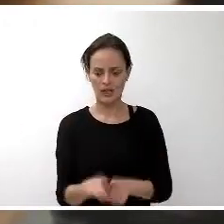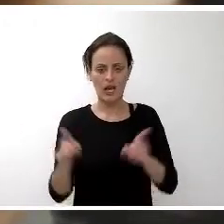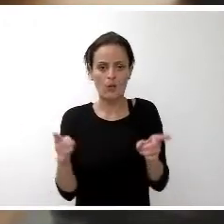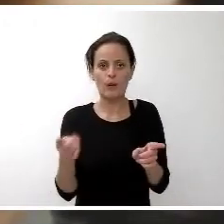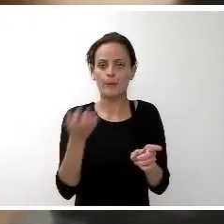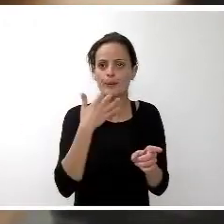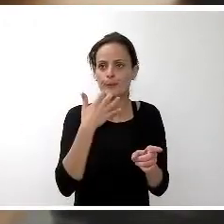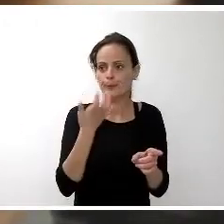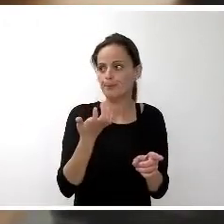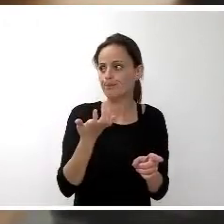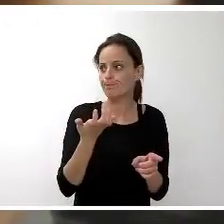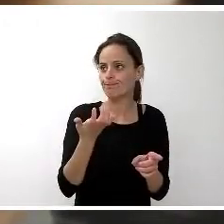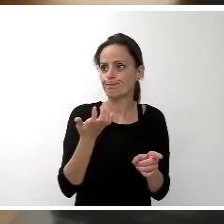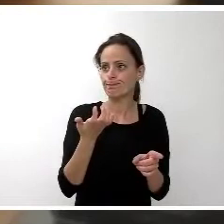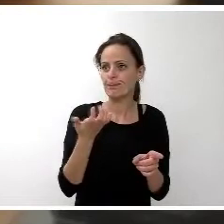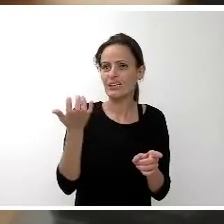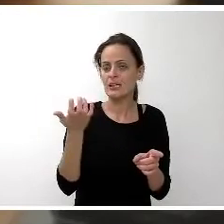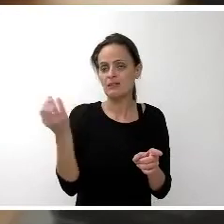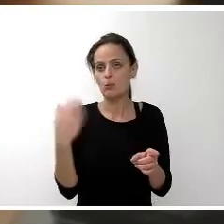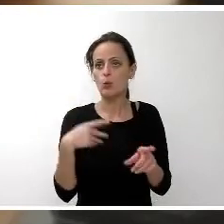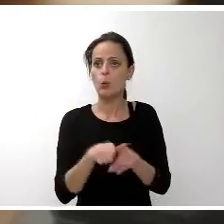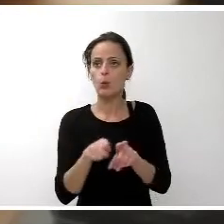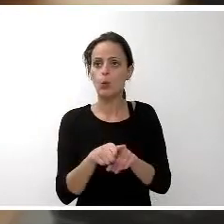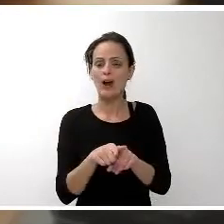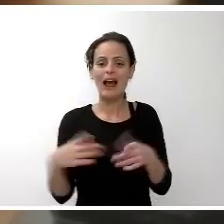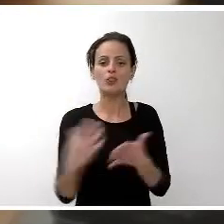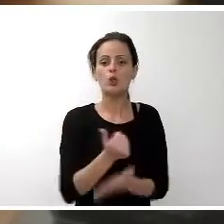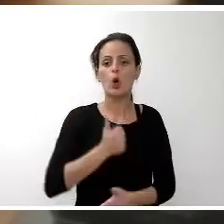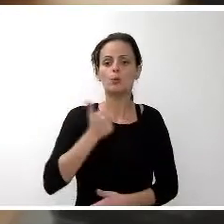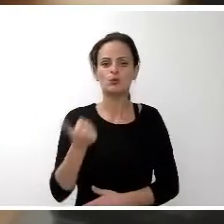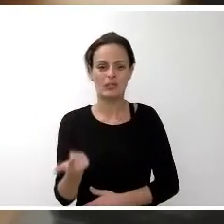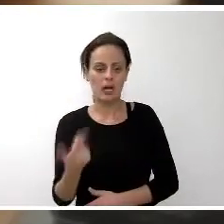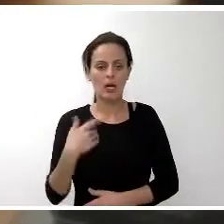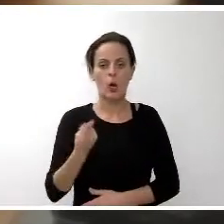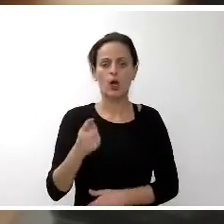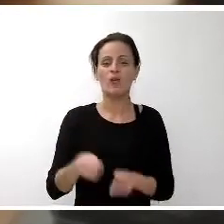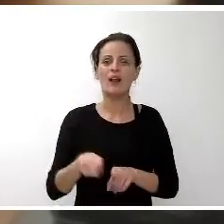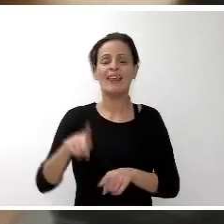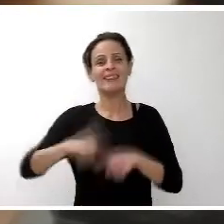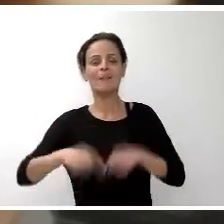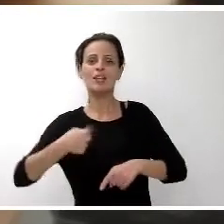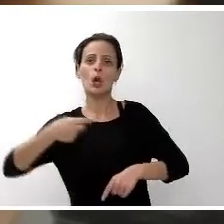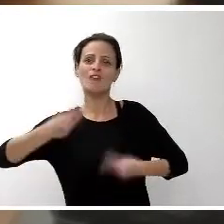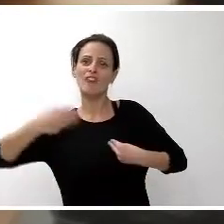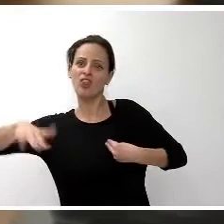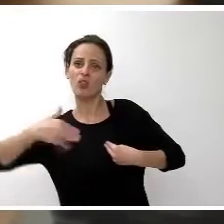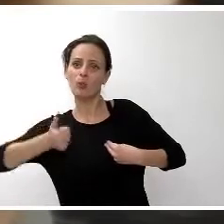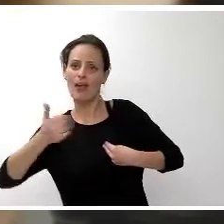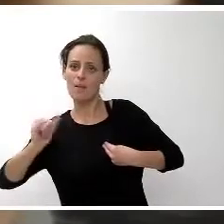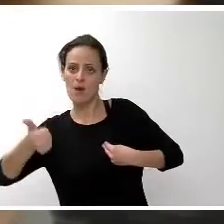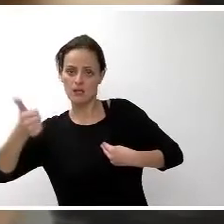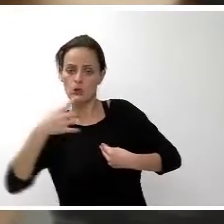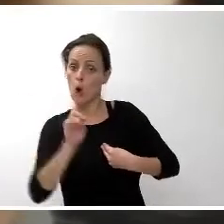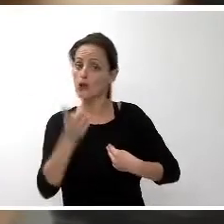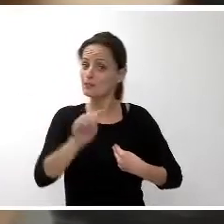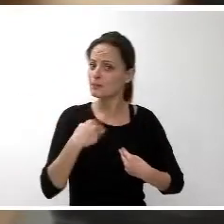oportunidades a todo y no que no dependa del lugar donde vivimos. Por el medio ambiente, como